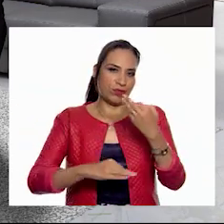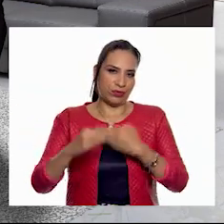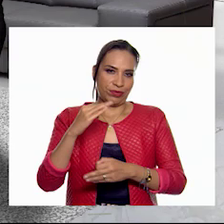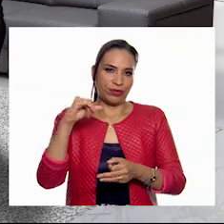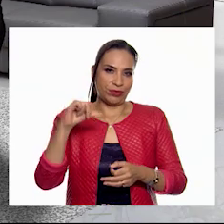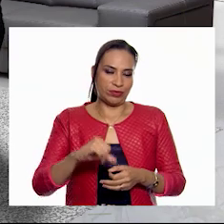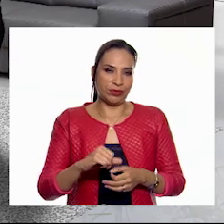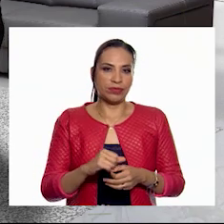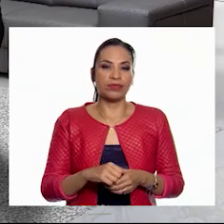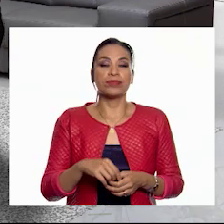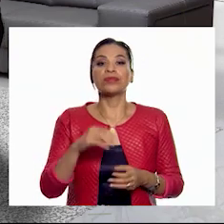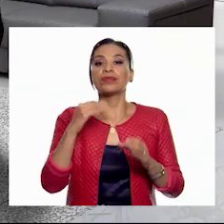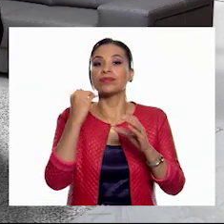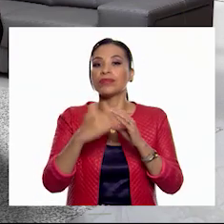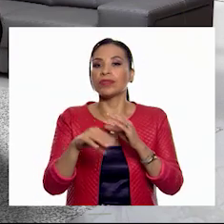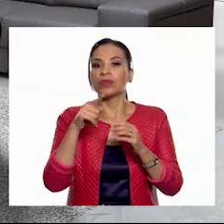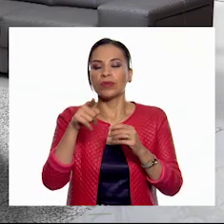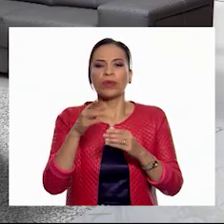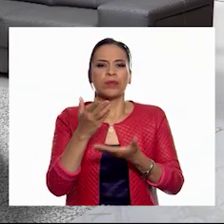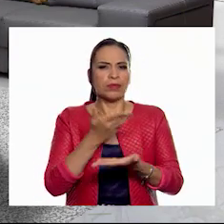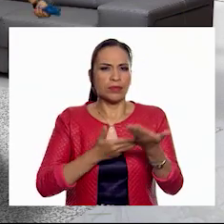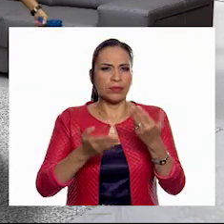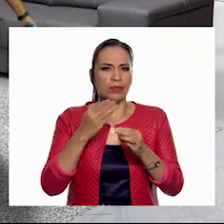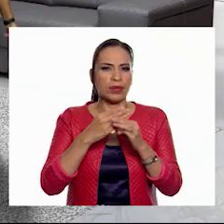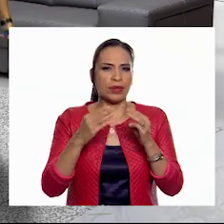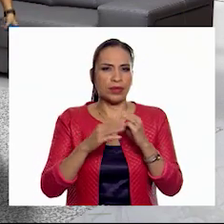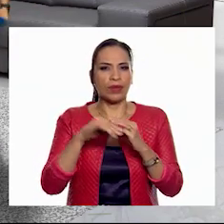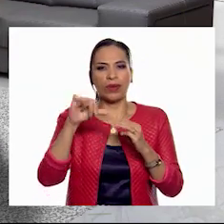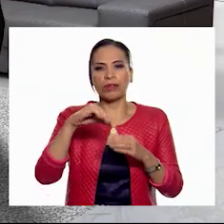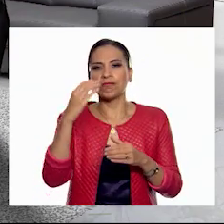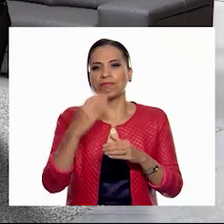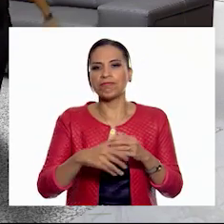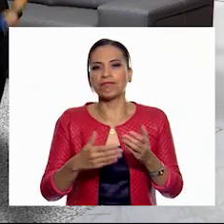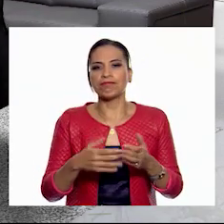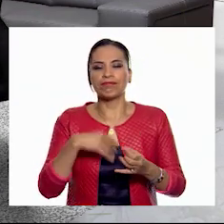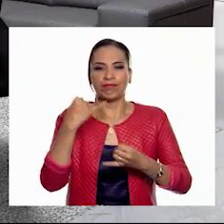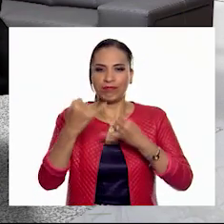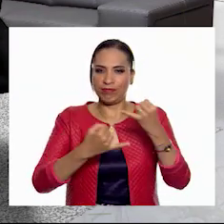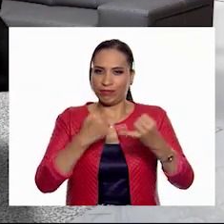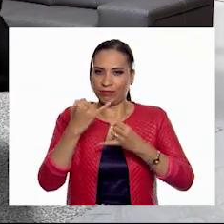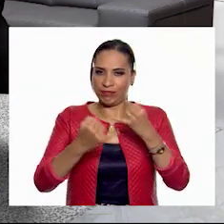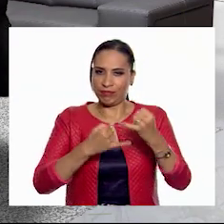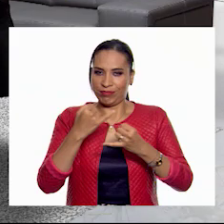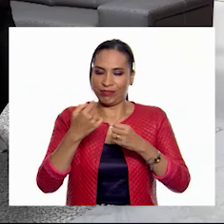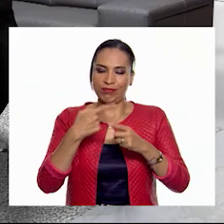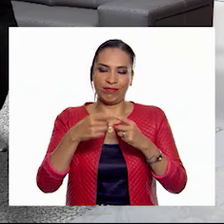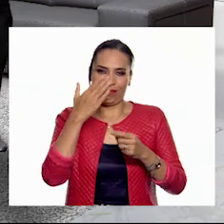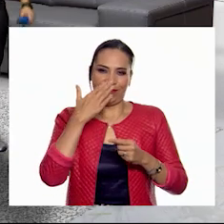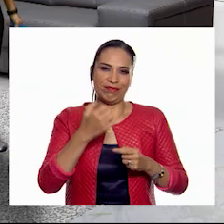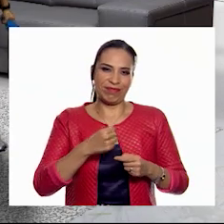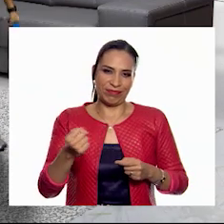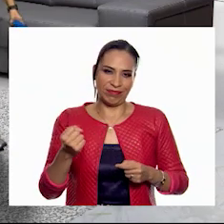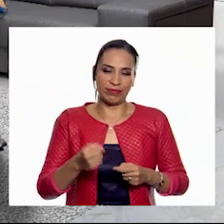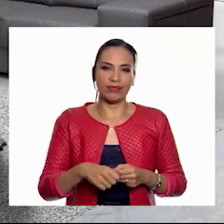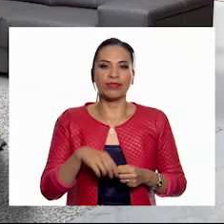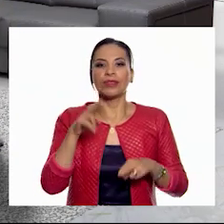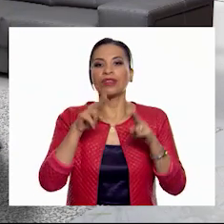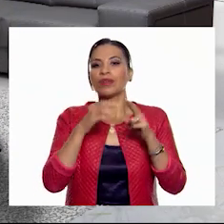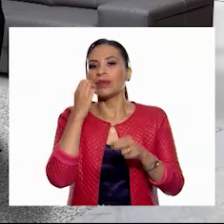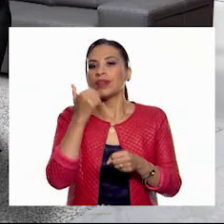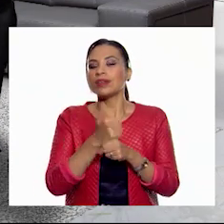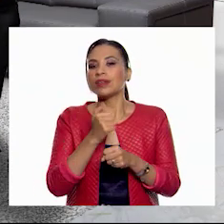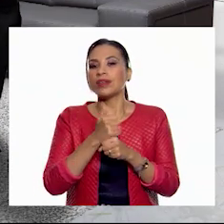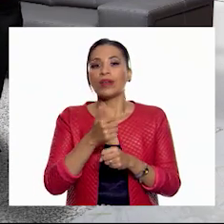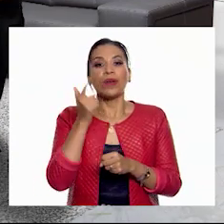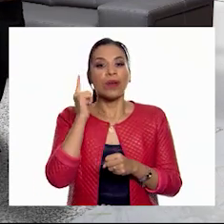todo por hoy. Manden y comparten su material. Por hoy hemos terminado con jugadas estratégicas de nivel primaria